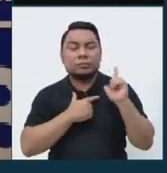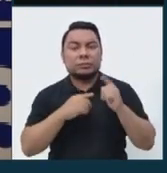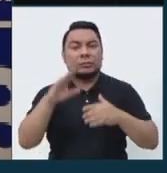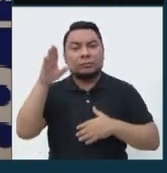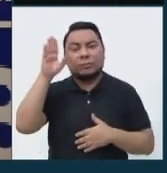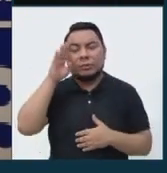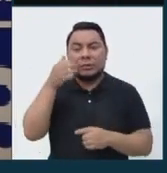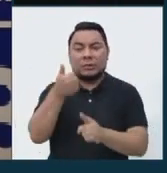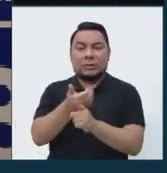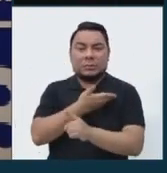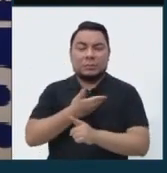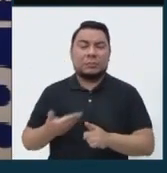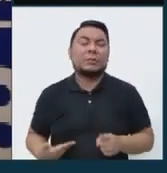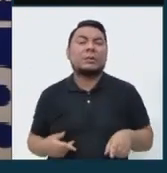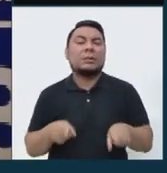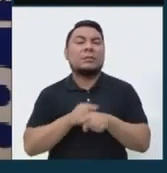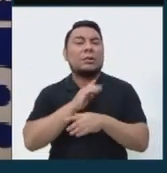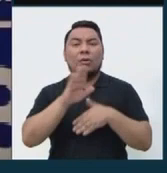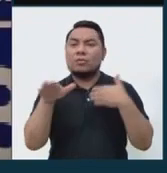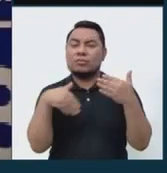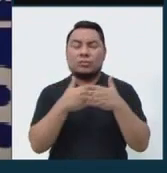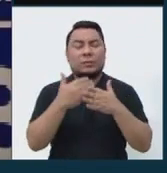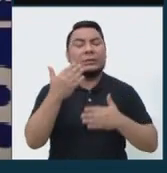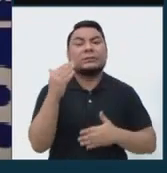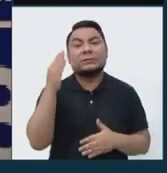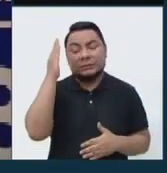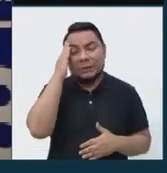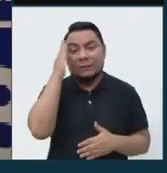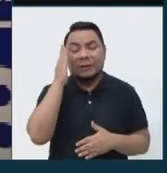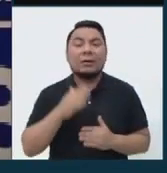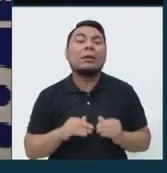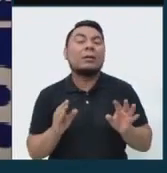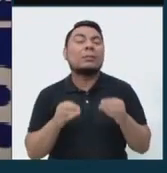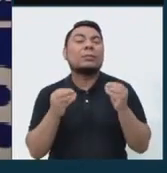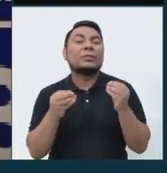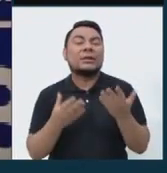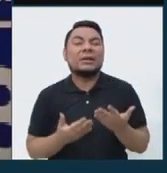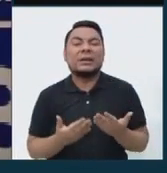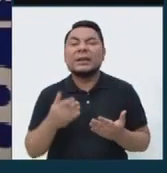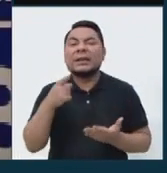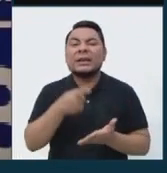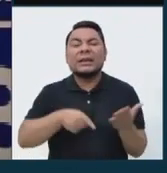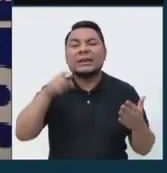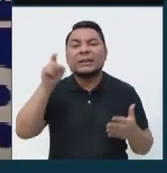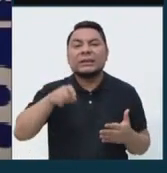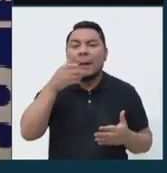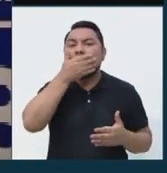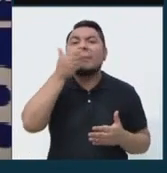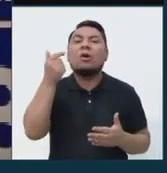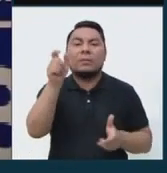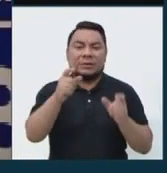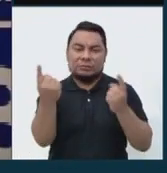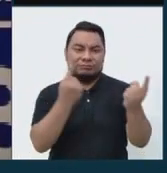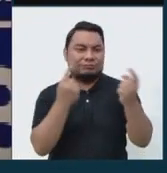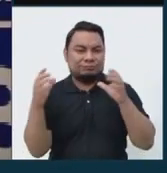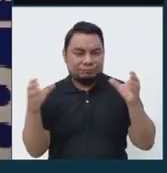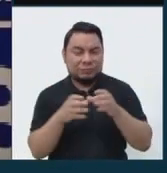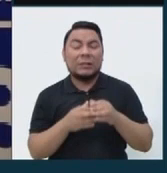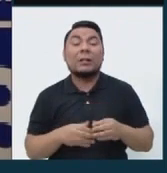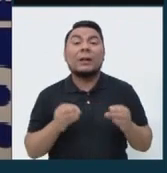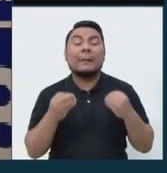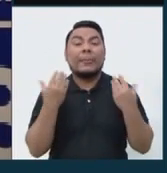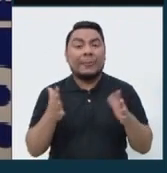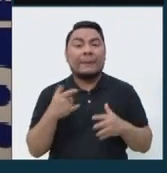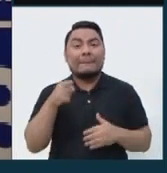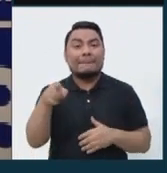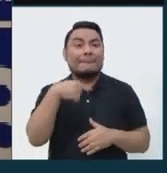el mismo Estado, y también todos los que saben. Porque al final aquí necesitamos a los mejores, porque de durar más